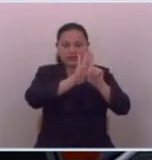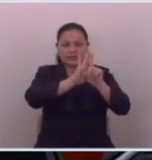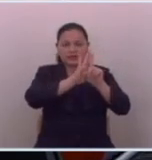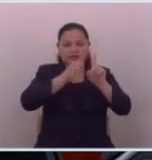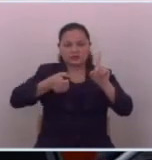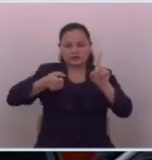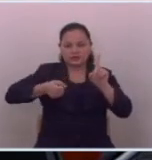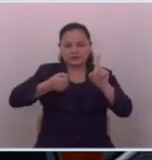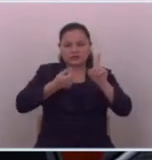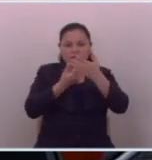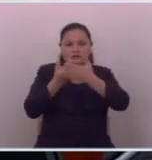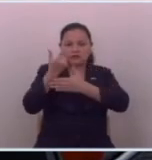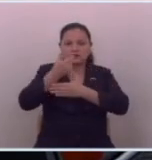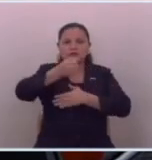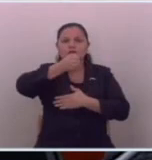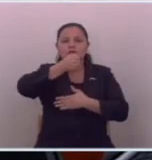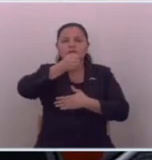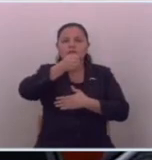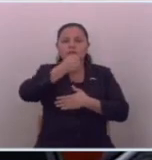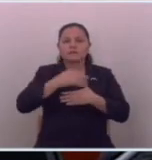estudiante de la UES de periodismo